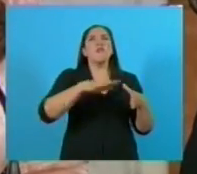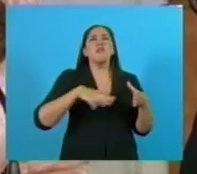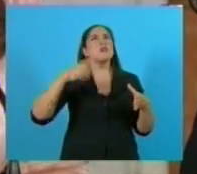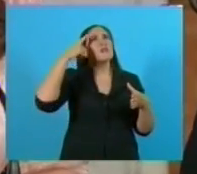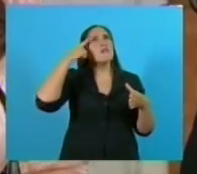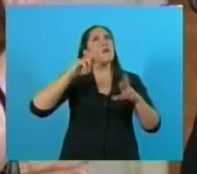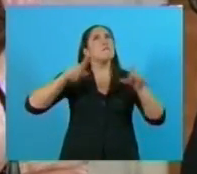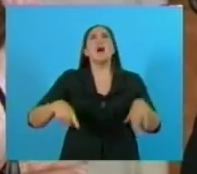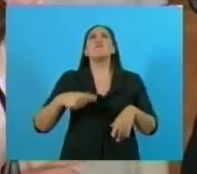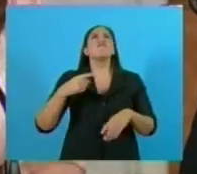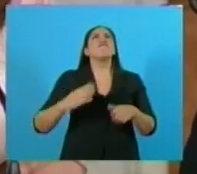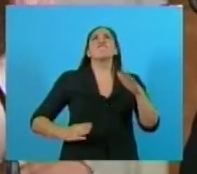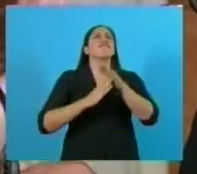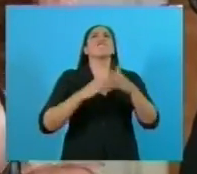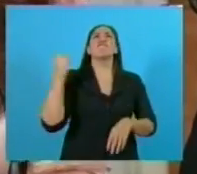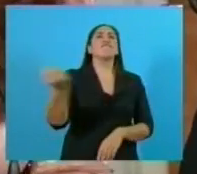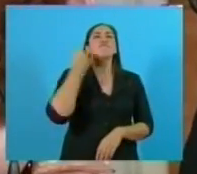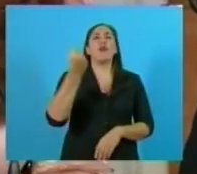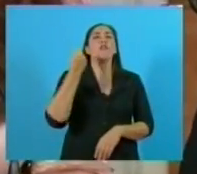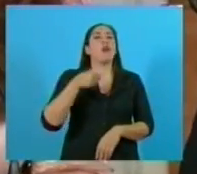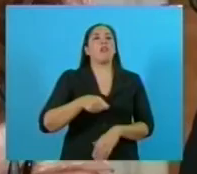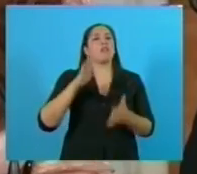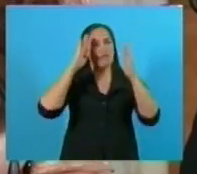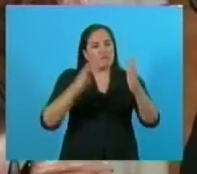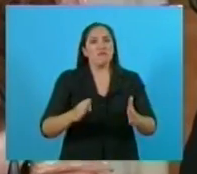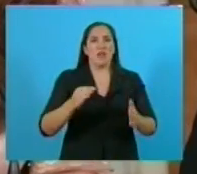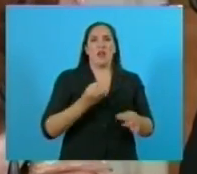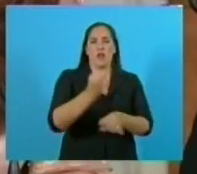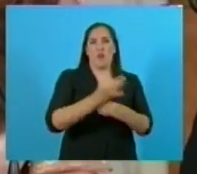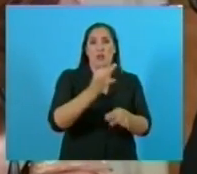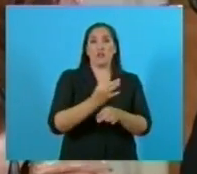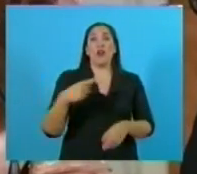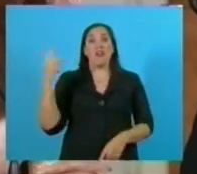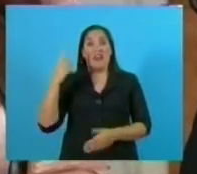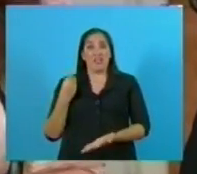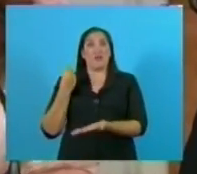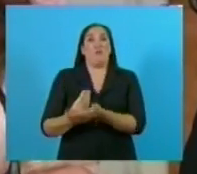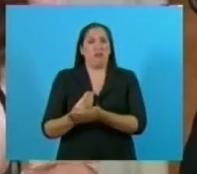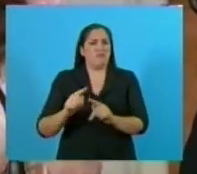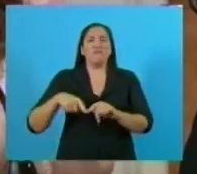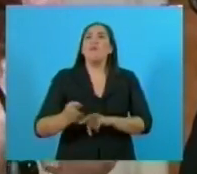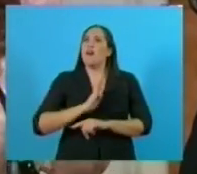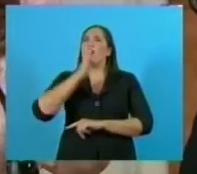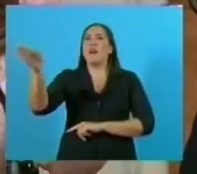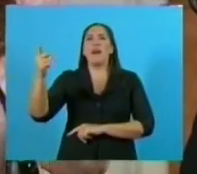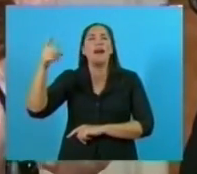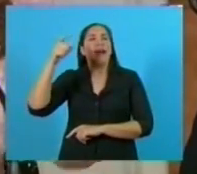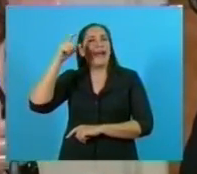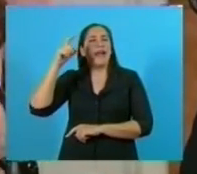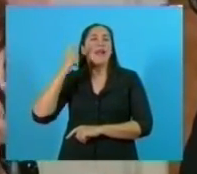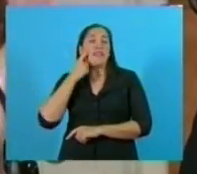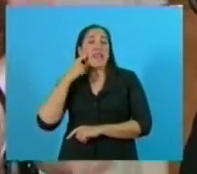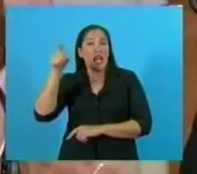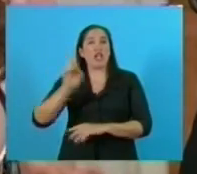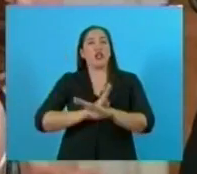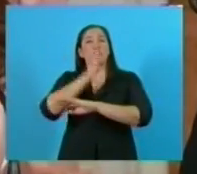primeras medidas que tomó Néstor al día siguiente de asumir como presidente cuando fue a Entre Ríos, en tiempos en que los docentes